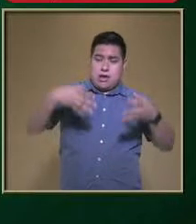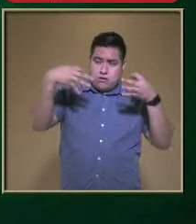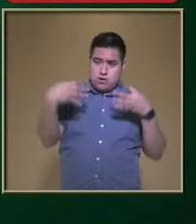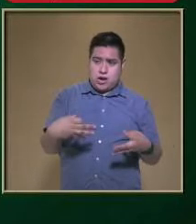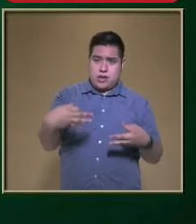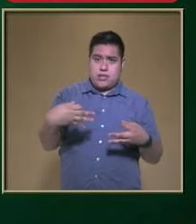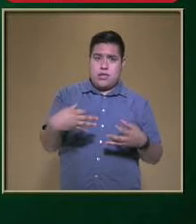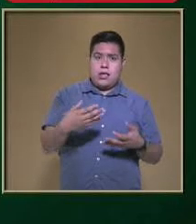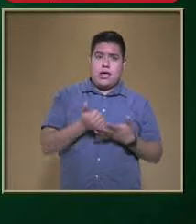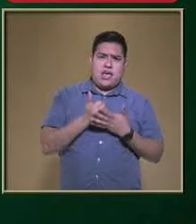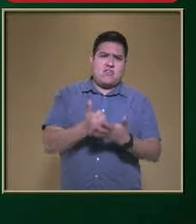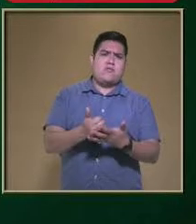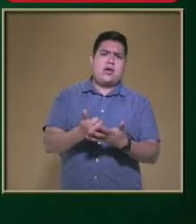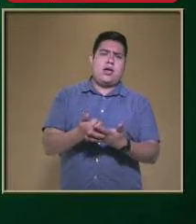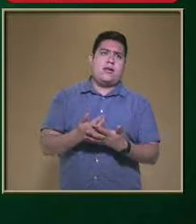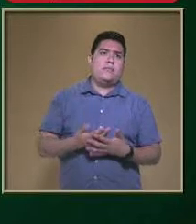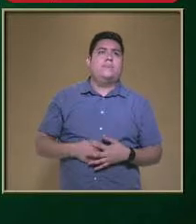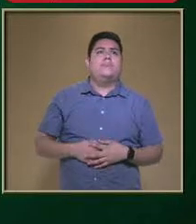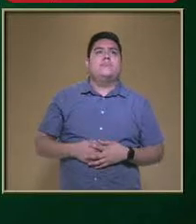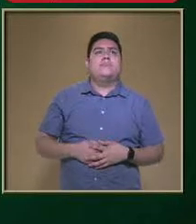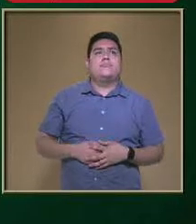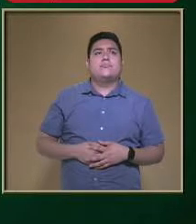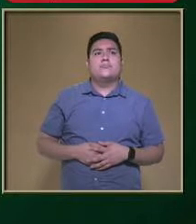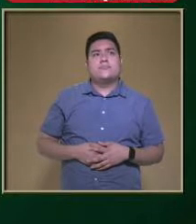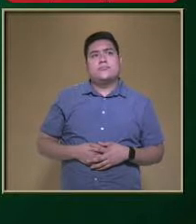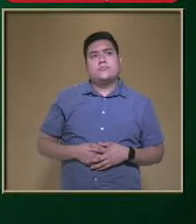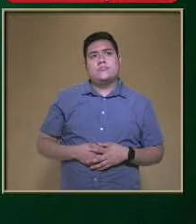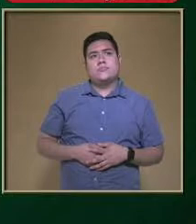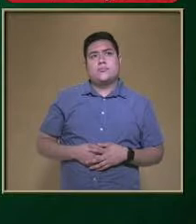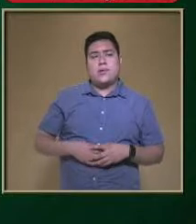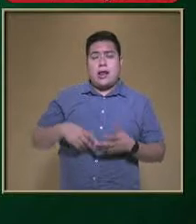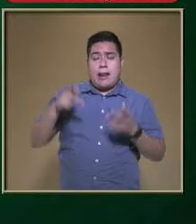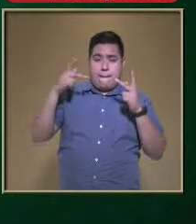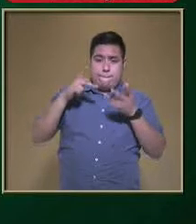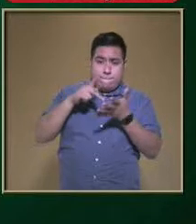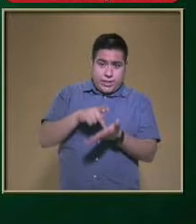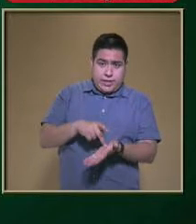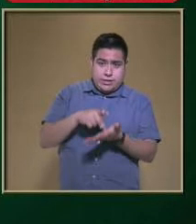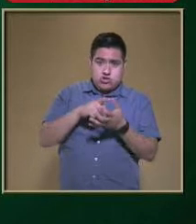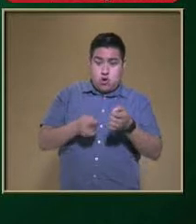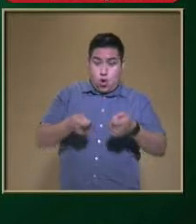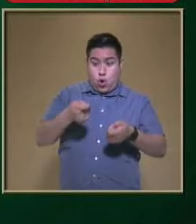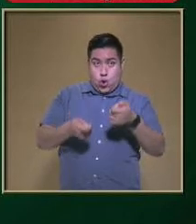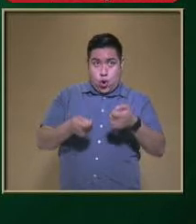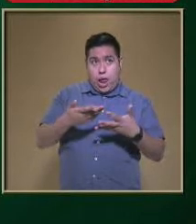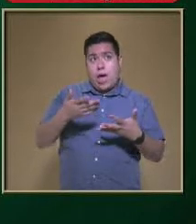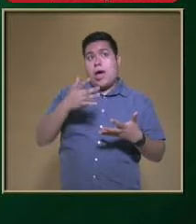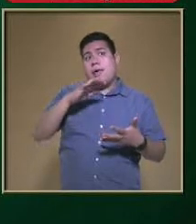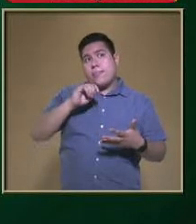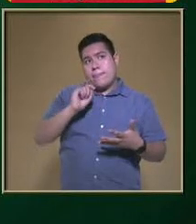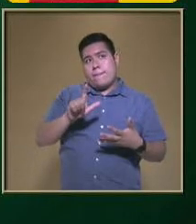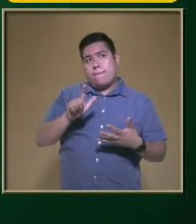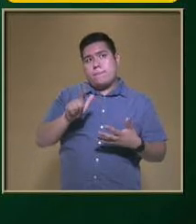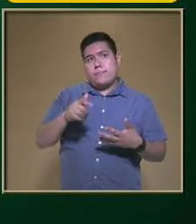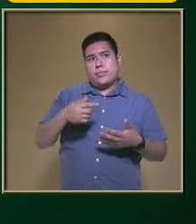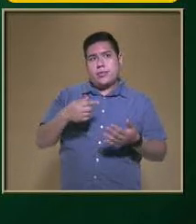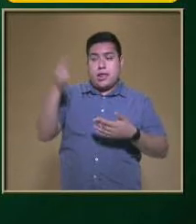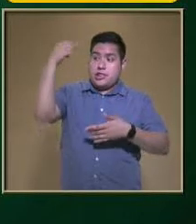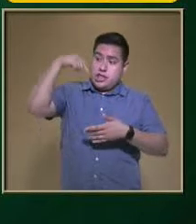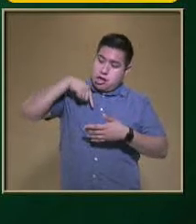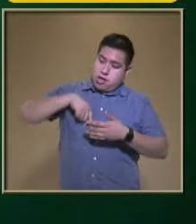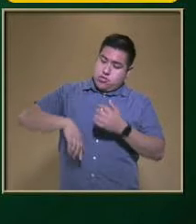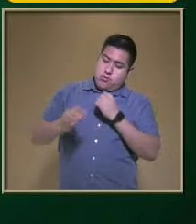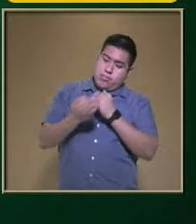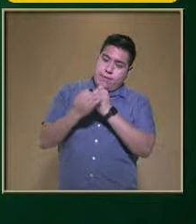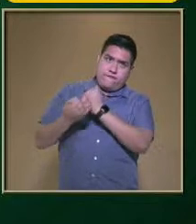sirve? ¿Cuál es el beneficio De una dieta correcta? Pues bueno Para controlar el peso También ayuda A fortalecer El sistema inmune